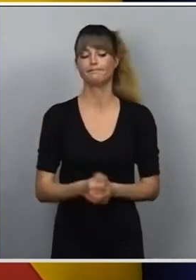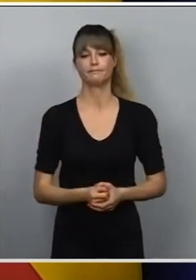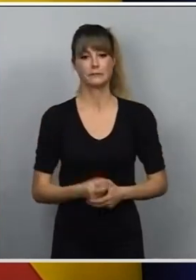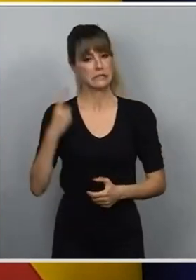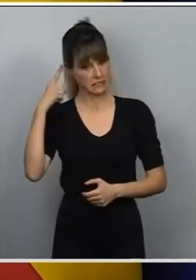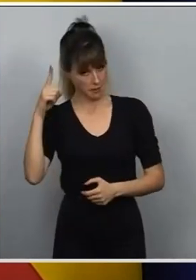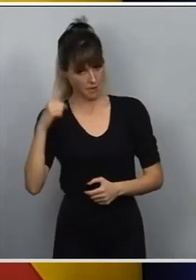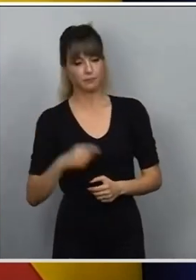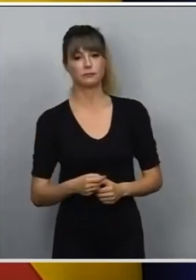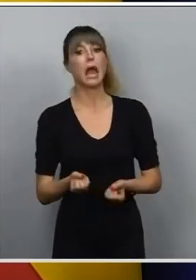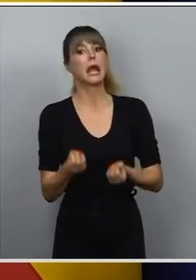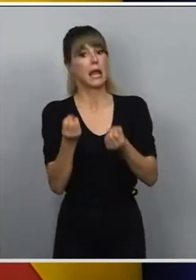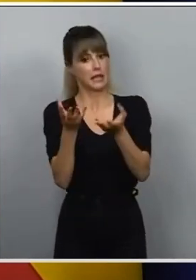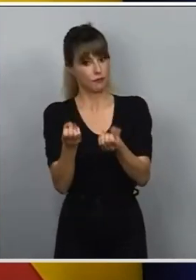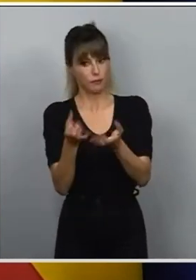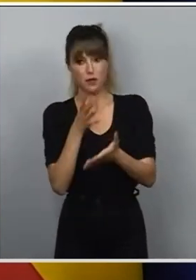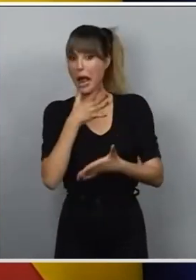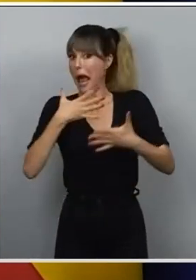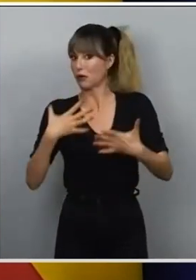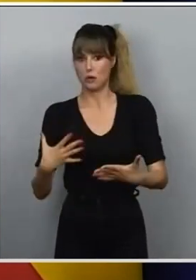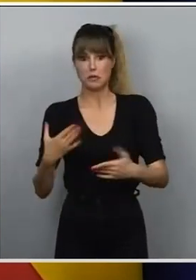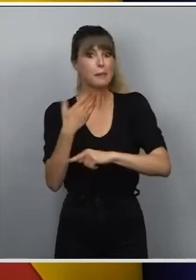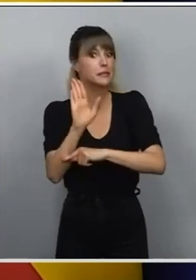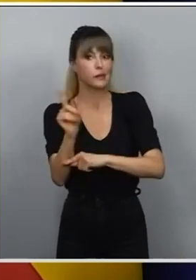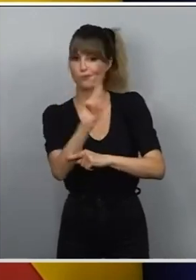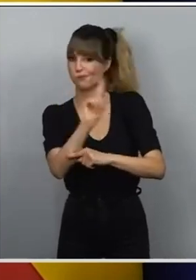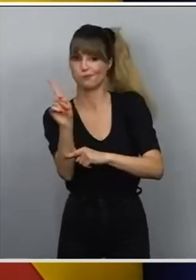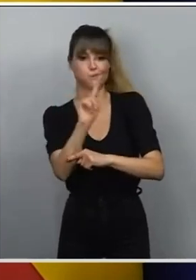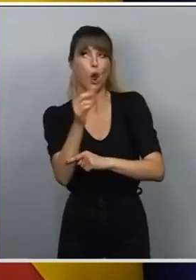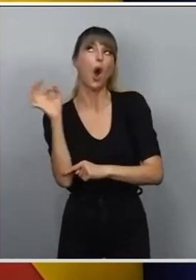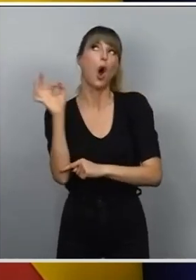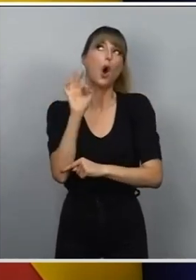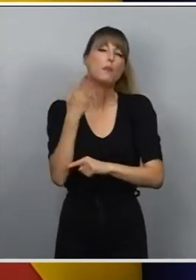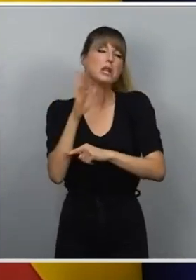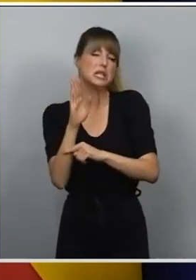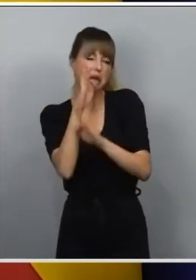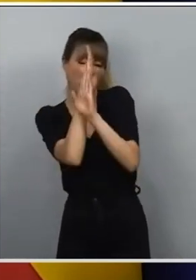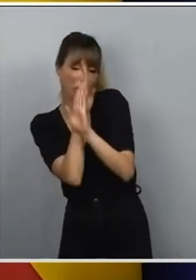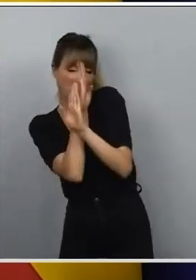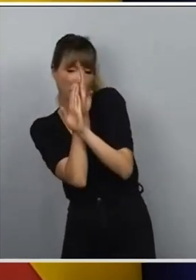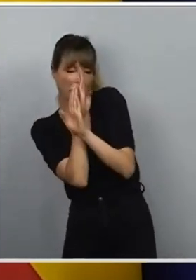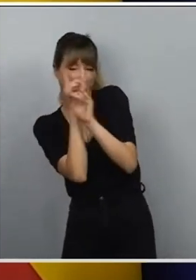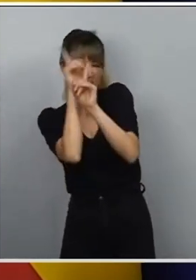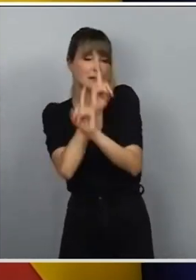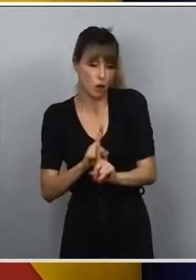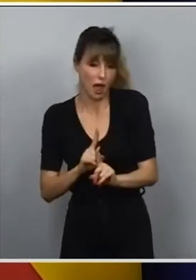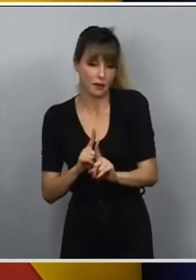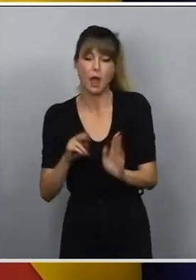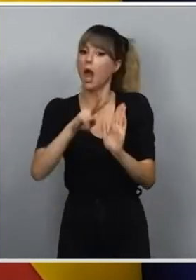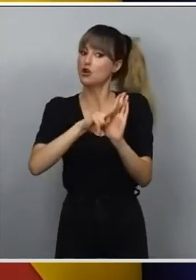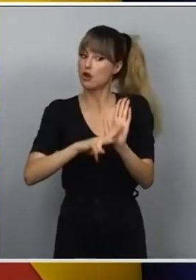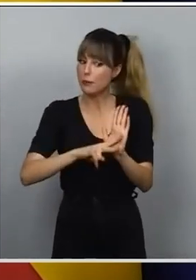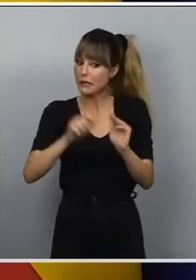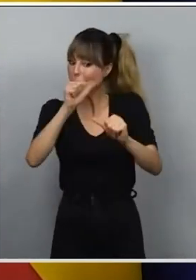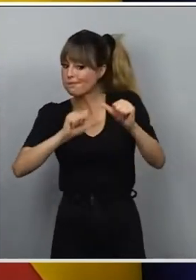esta es una información que hoy o no se presenta o se presenta de forma opaca. A partir de la implementación de esta normativa, todas